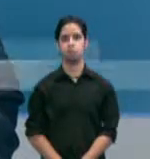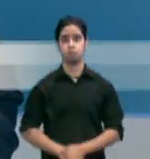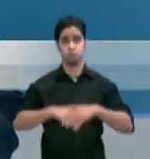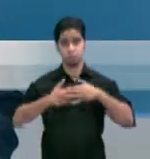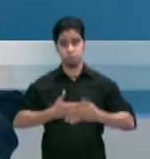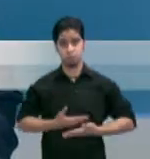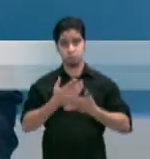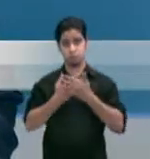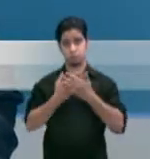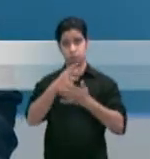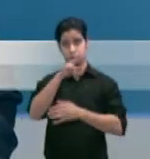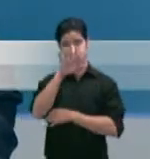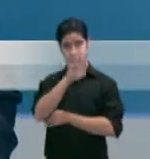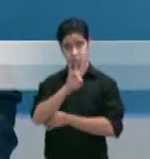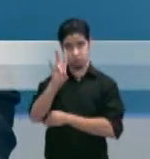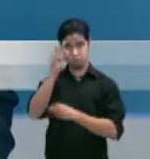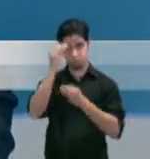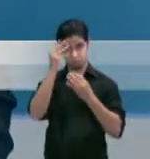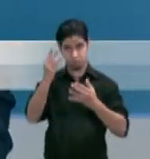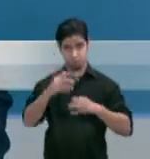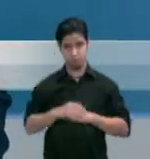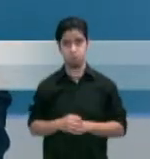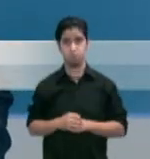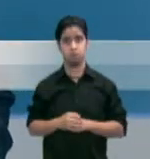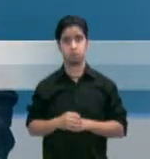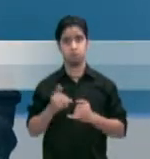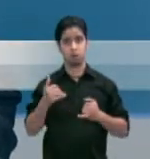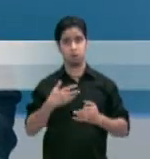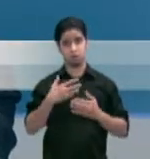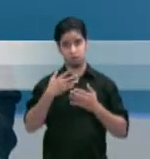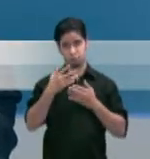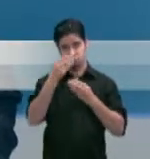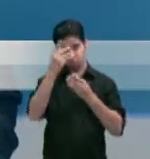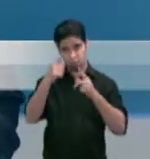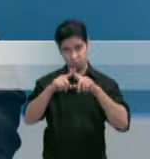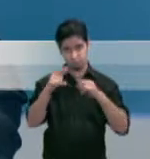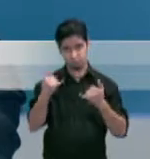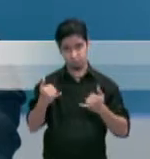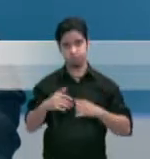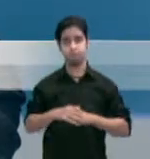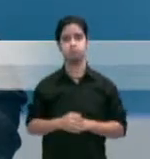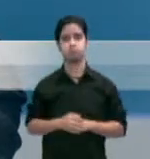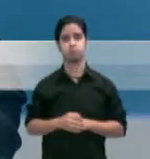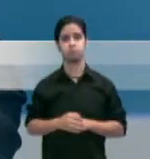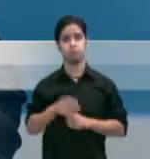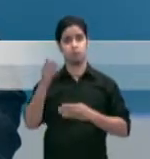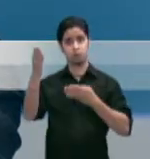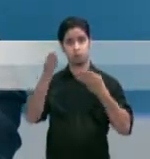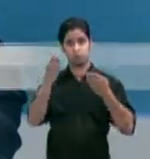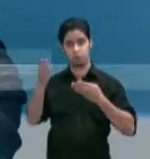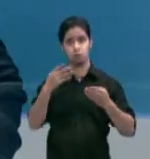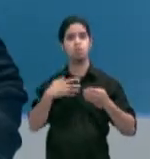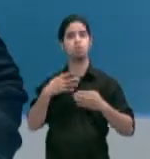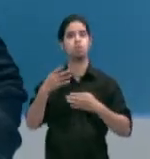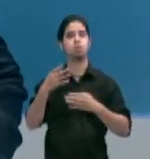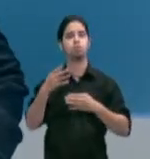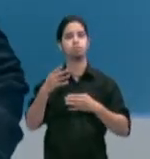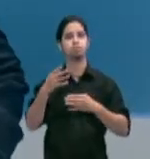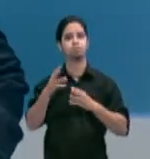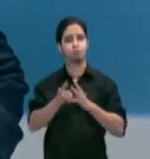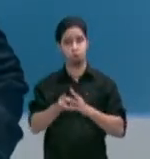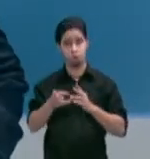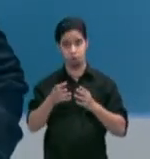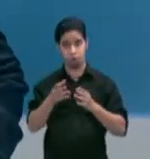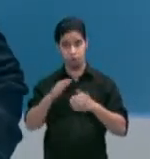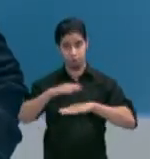Bienvenidos a Noticias 24.7 Informa, de inmediato pasamos a las informaciones para esta hora. El Servicio Nacional de Meteorología emitió hoy un aviso de